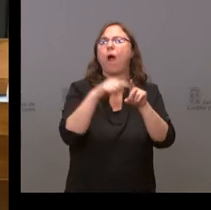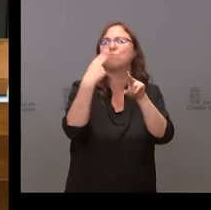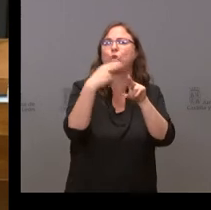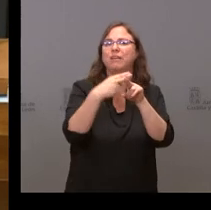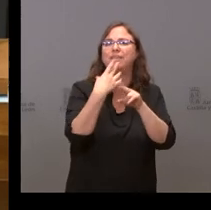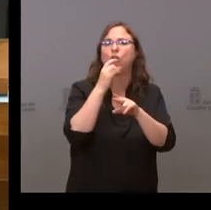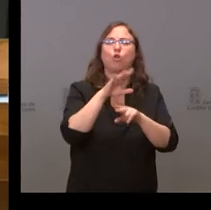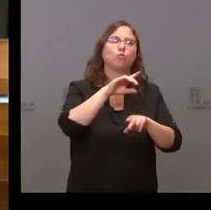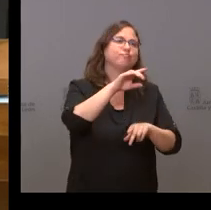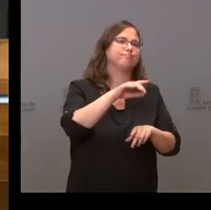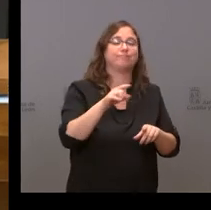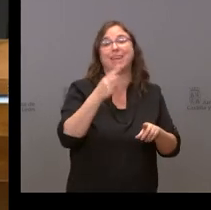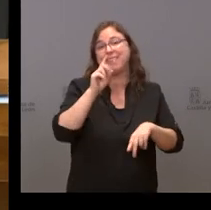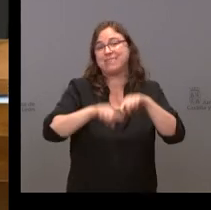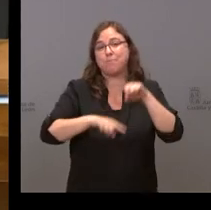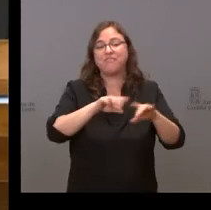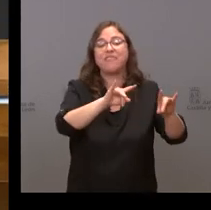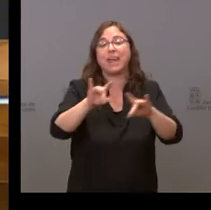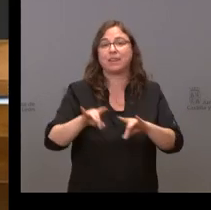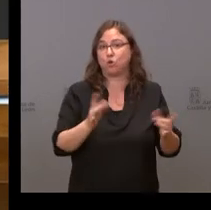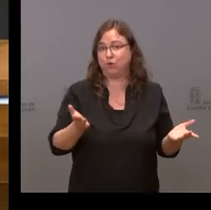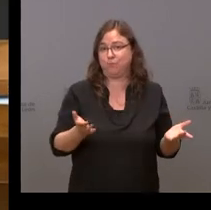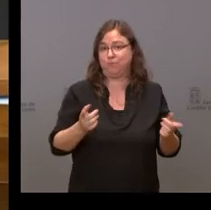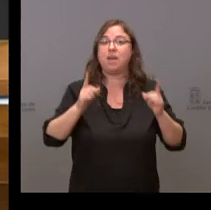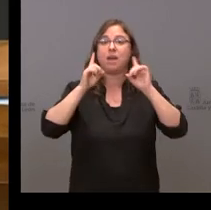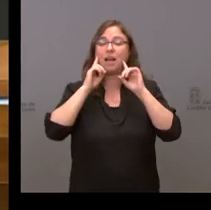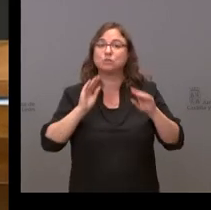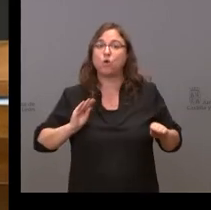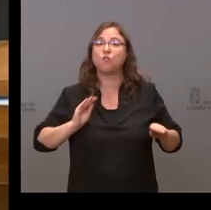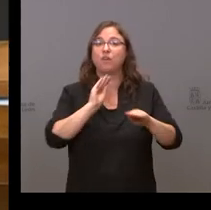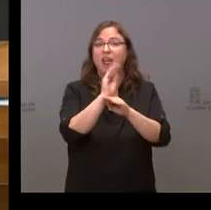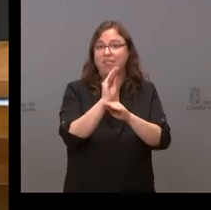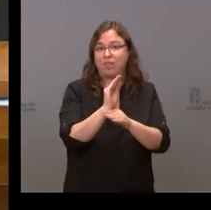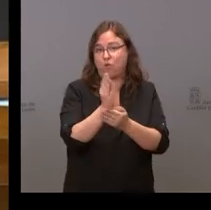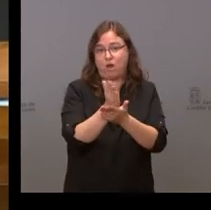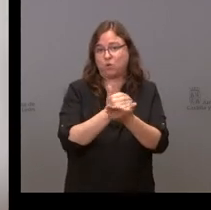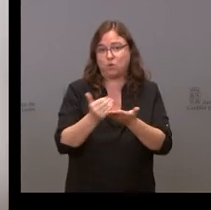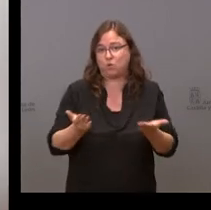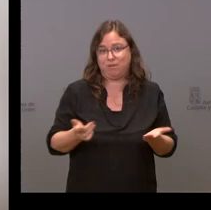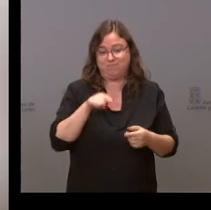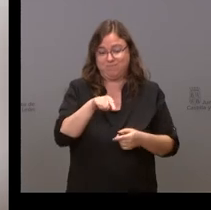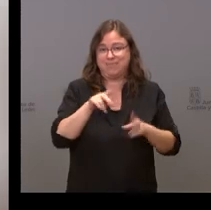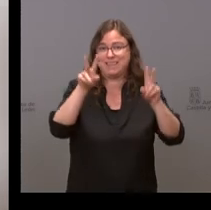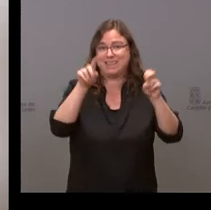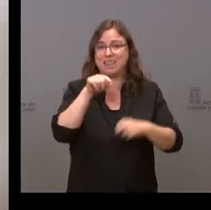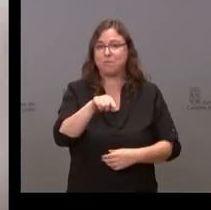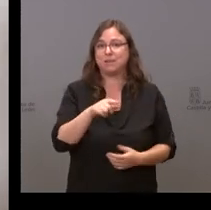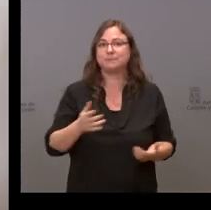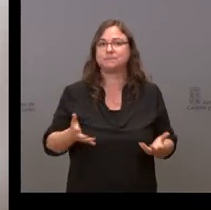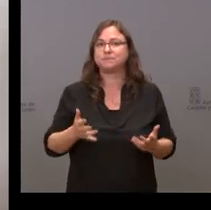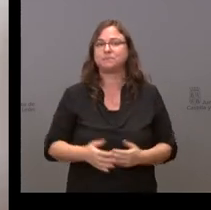tienen es un color territorial y desde luego este es uno de ellos, la financiación autonómica es una de las cuestiones que